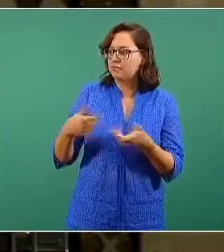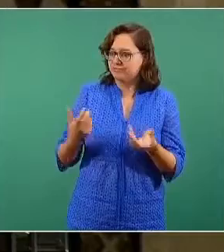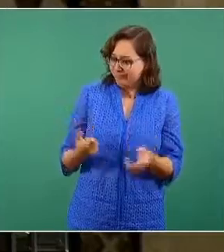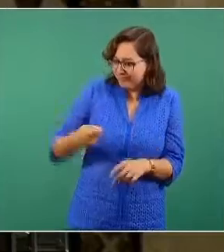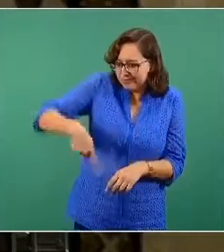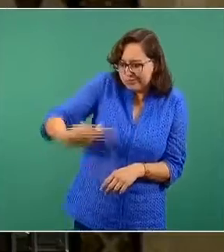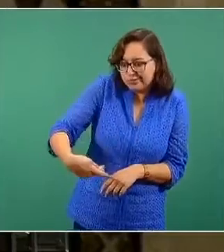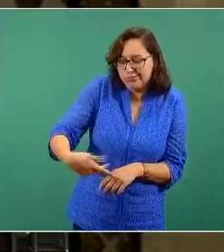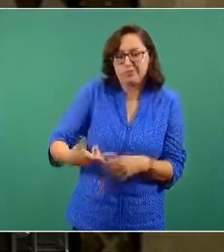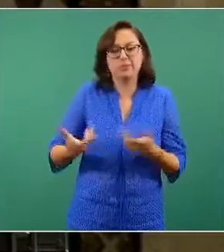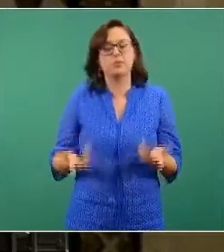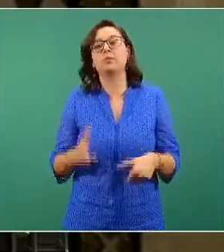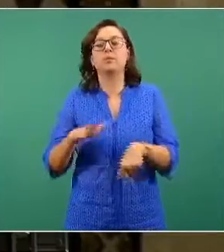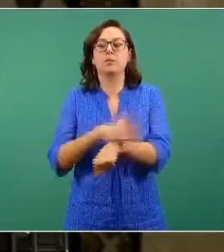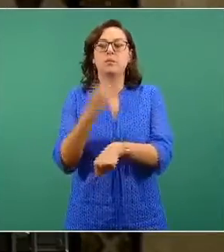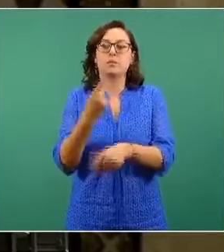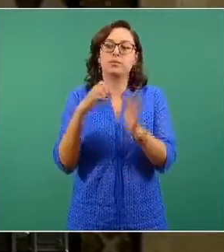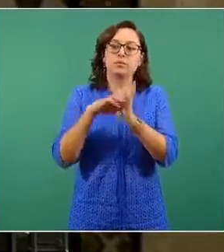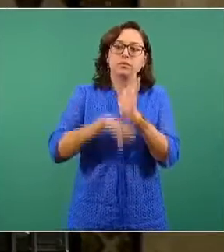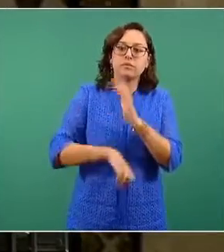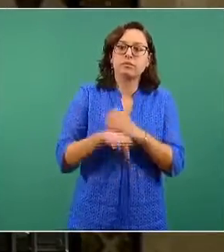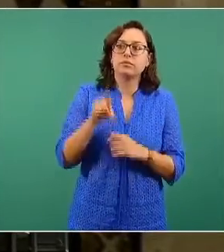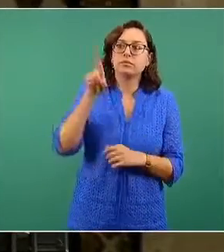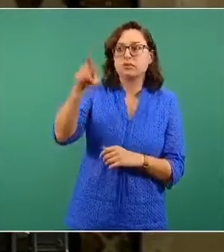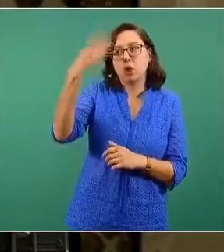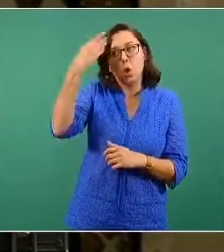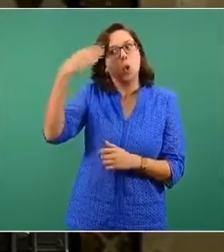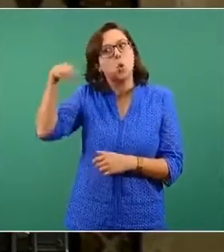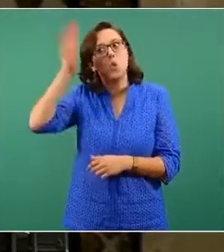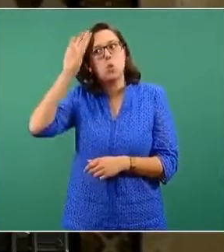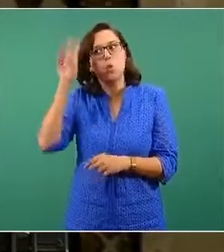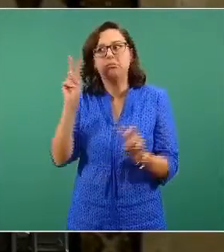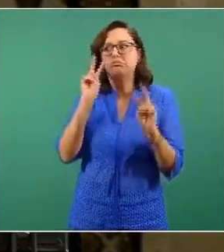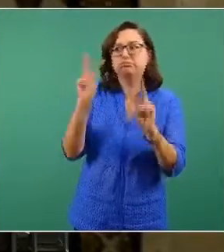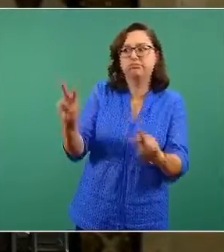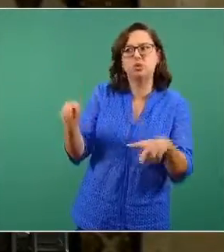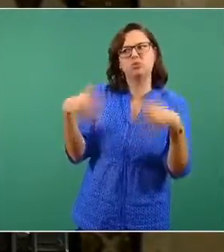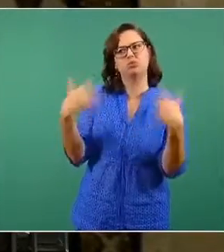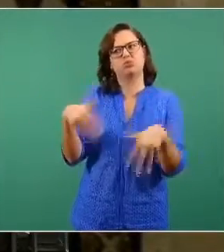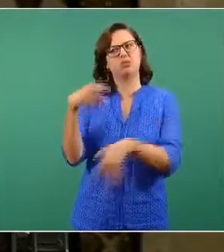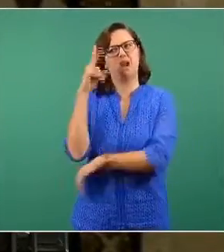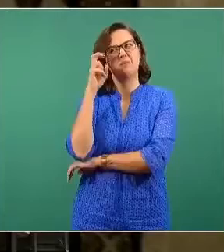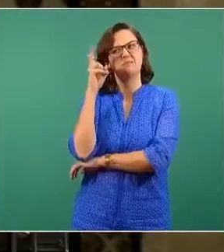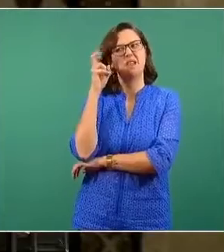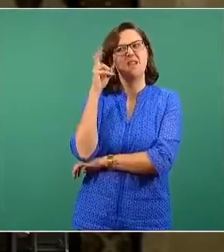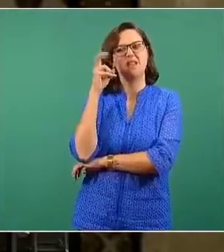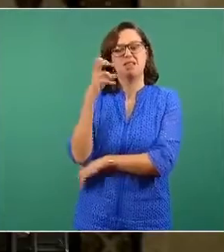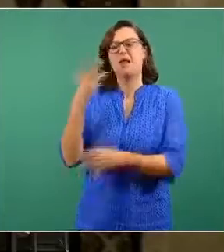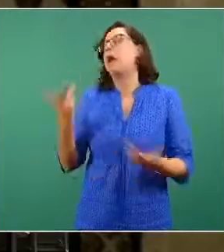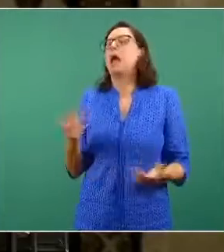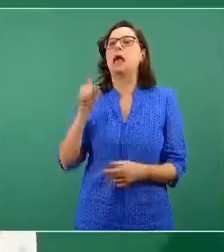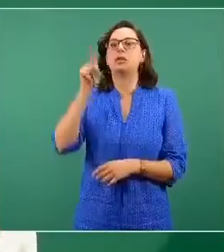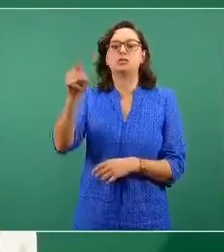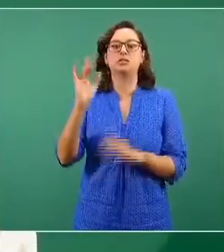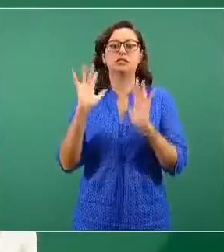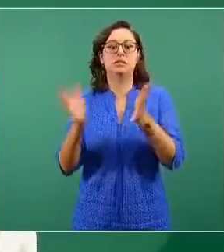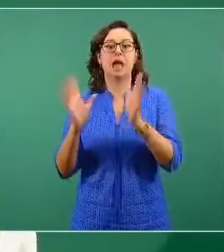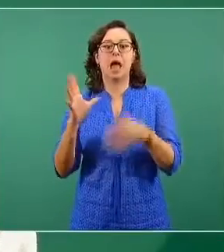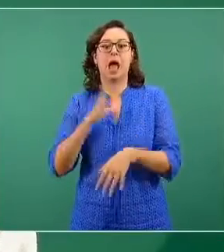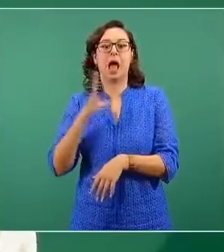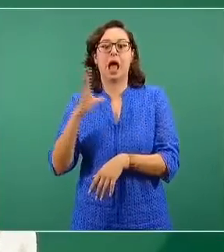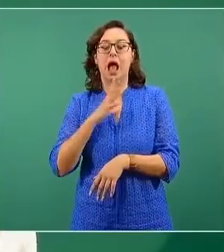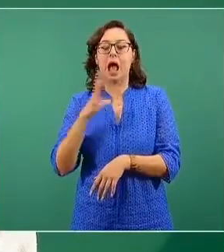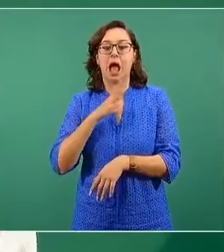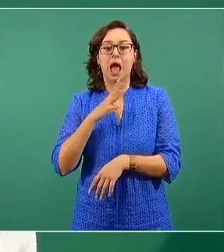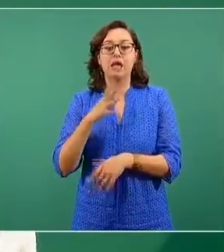Puesto que los cubanos, a quienes vemos, pues con mucha envidia al respecto de sus avances científicos, pues ya tienen 12 versiones de su vacuna